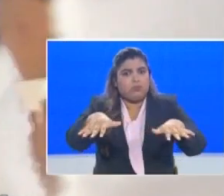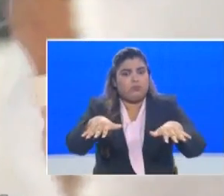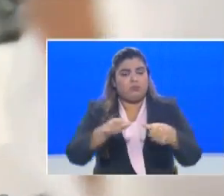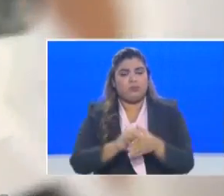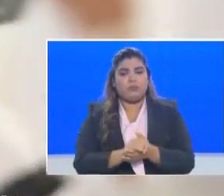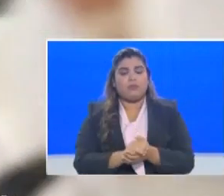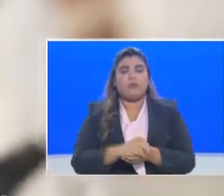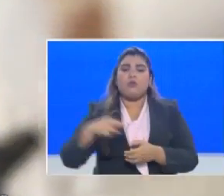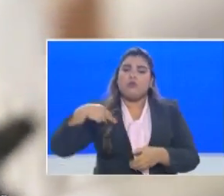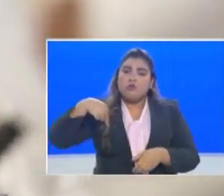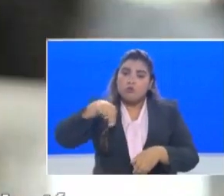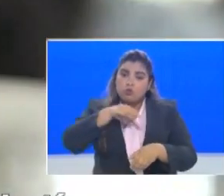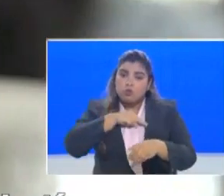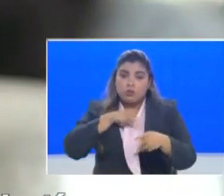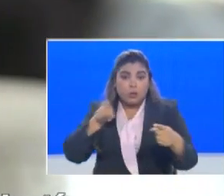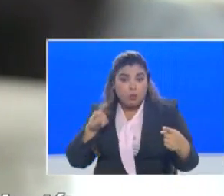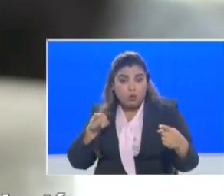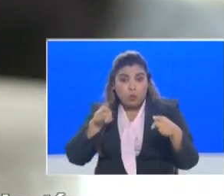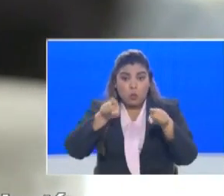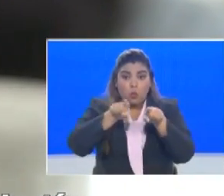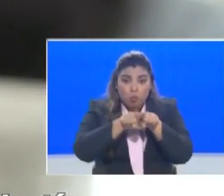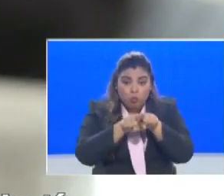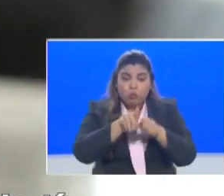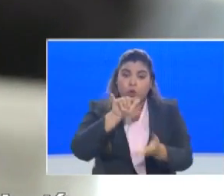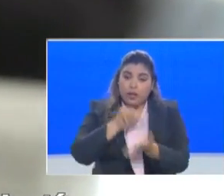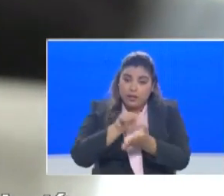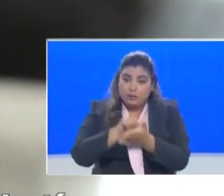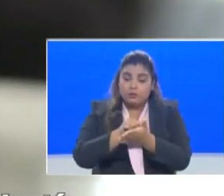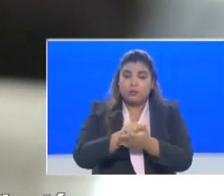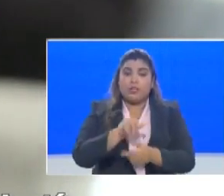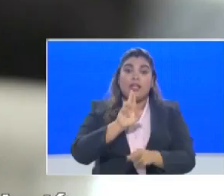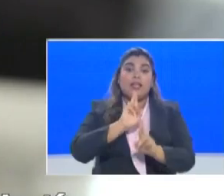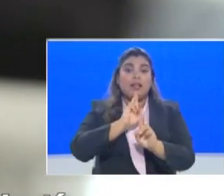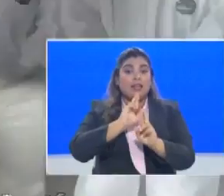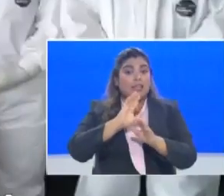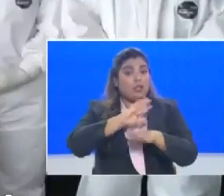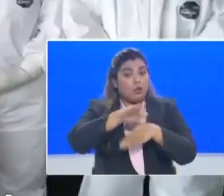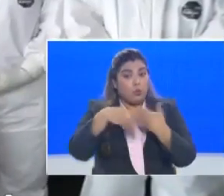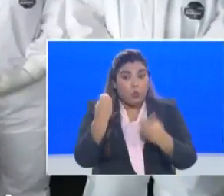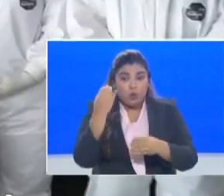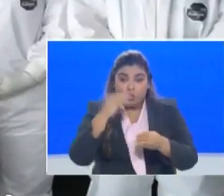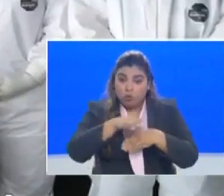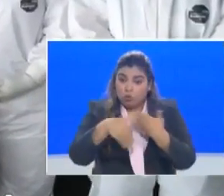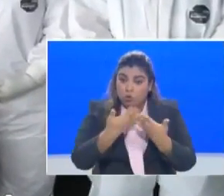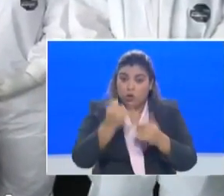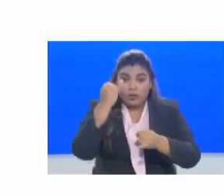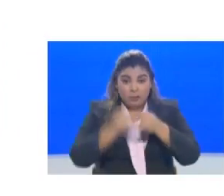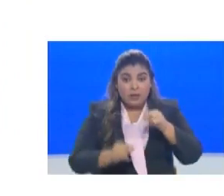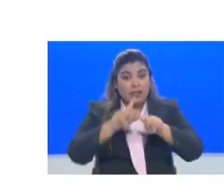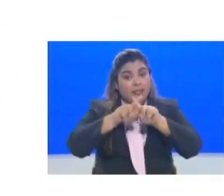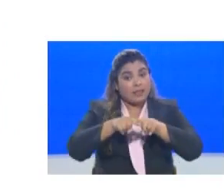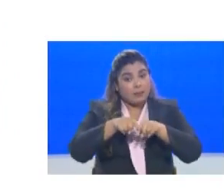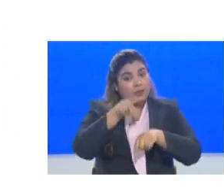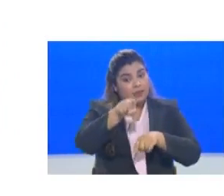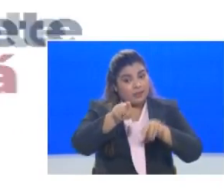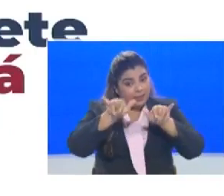Estamos juntos en esto y el resultado depende de ti. ¡Quédate en casa!